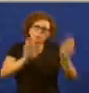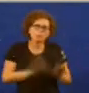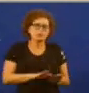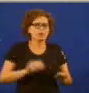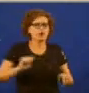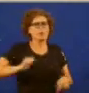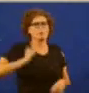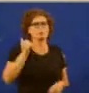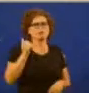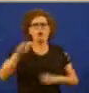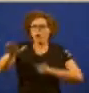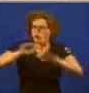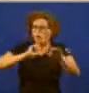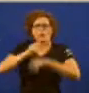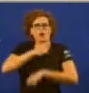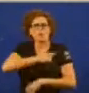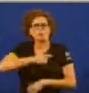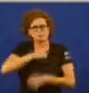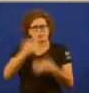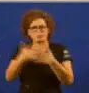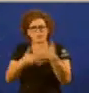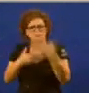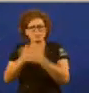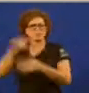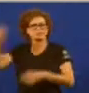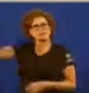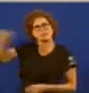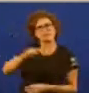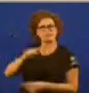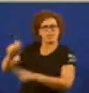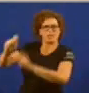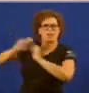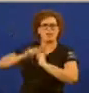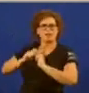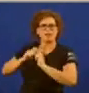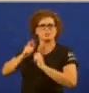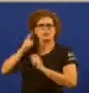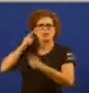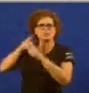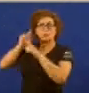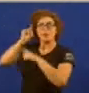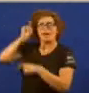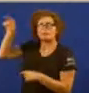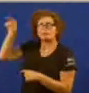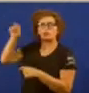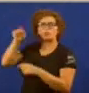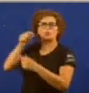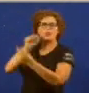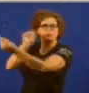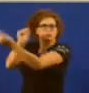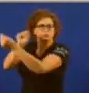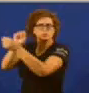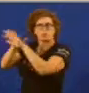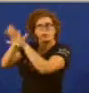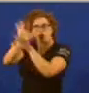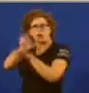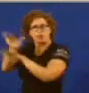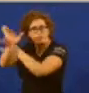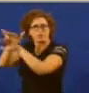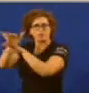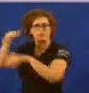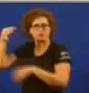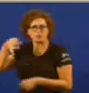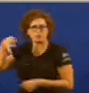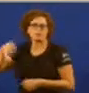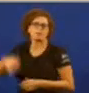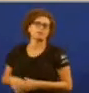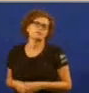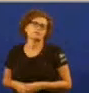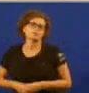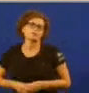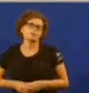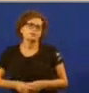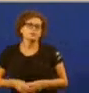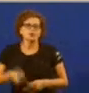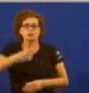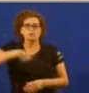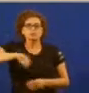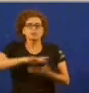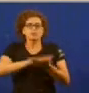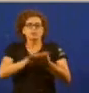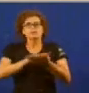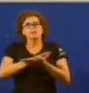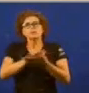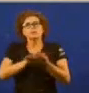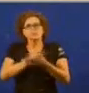convoquemos a Comisión Mixta de Transferencias e permitamos que alíase unha discusión para convencelos temos que